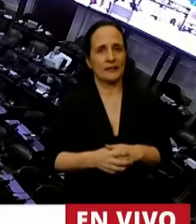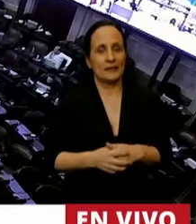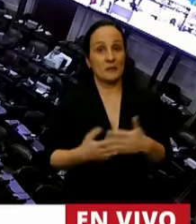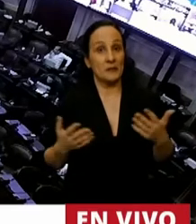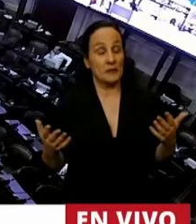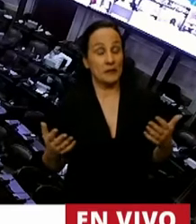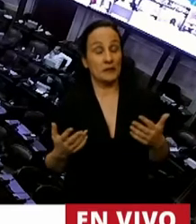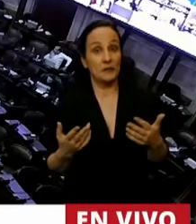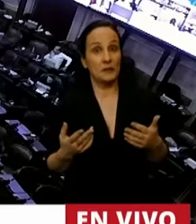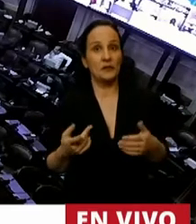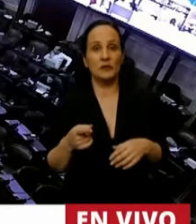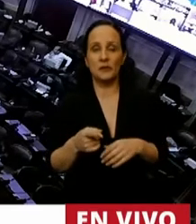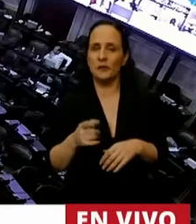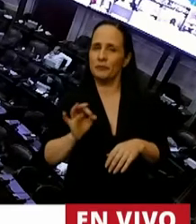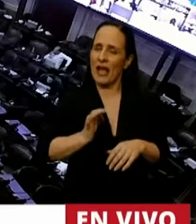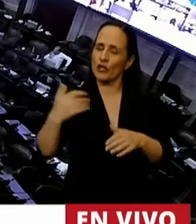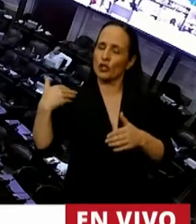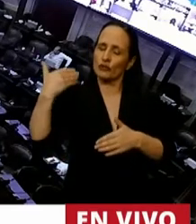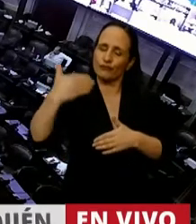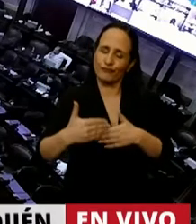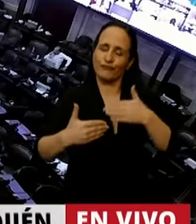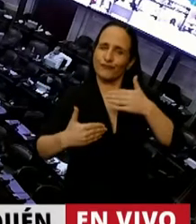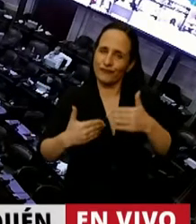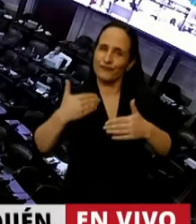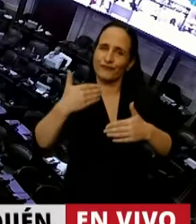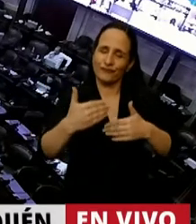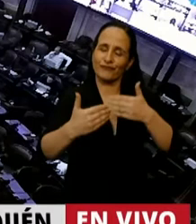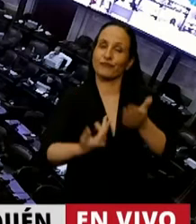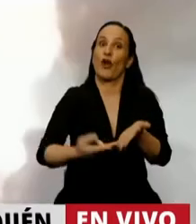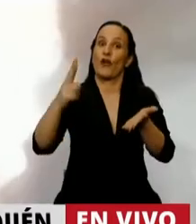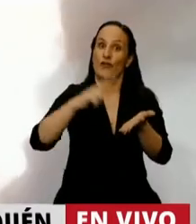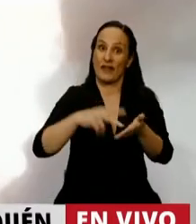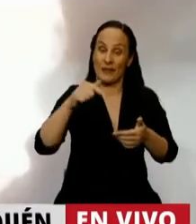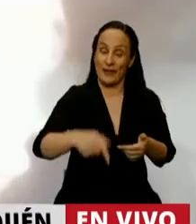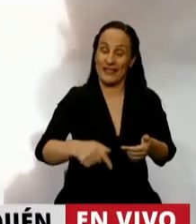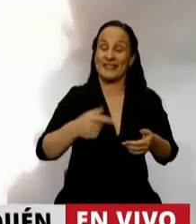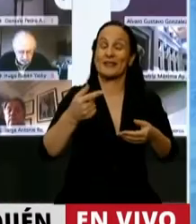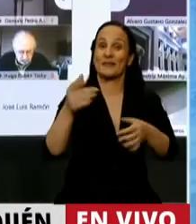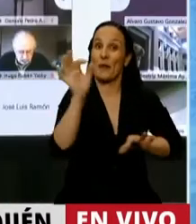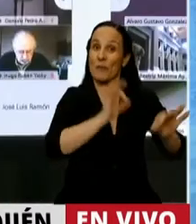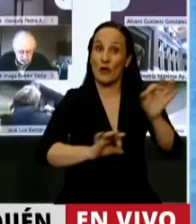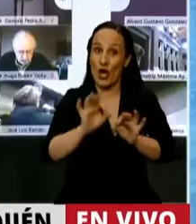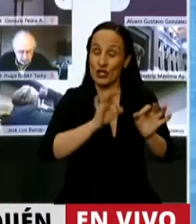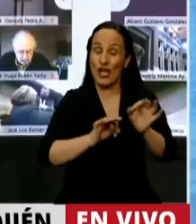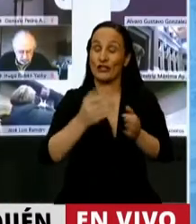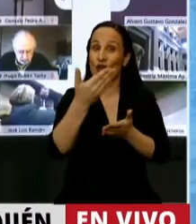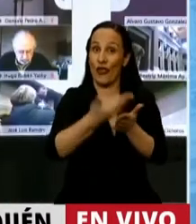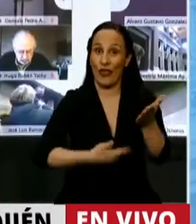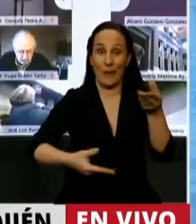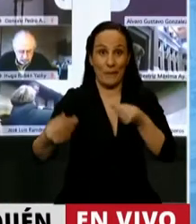Una vez más, como todos los años, se pone a consideración de esta Cámara un nuevo proyecto de presupuesto,